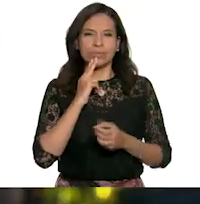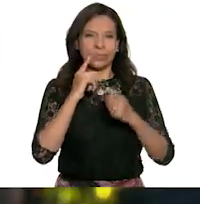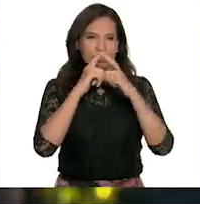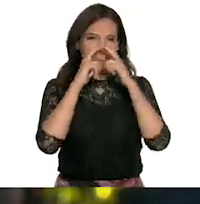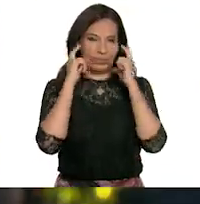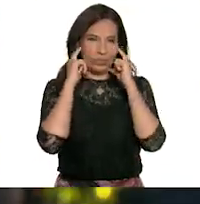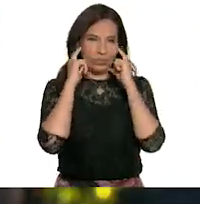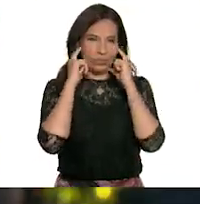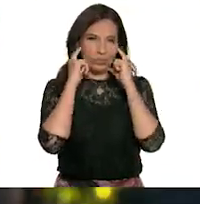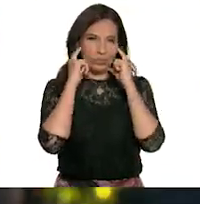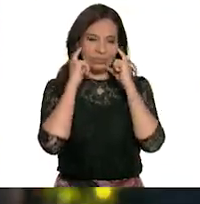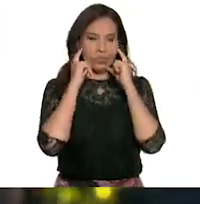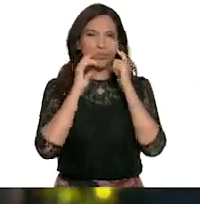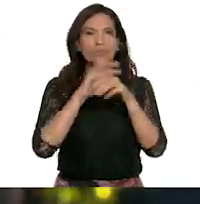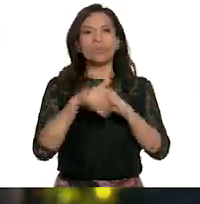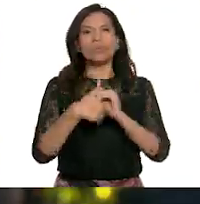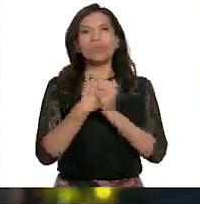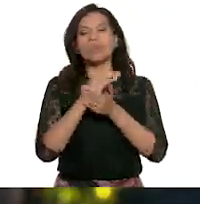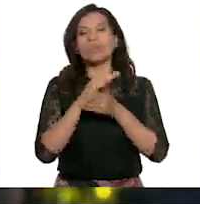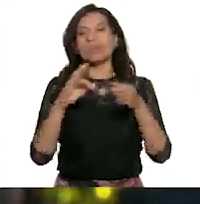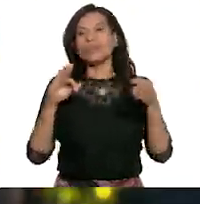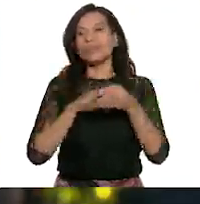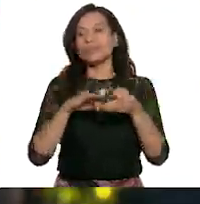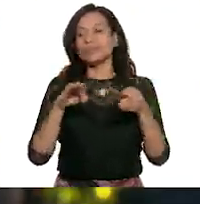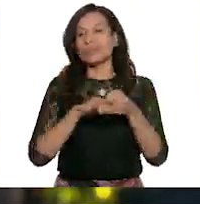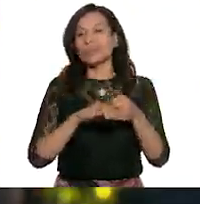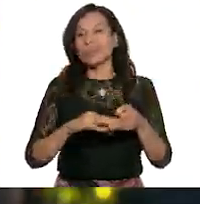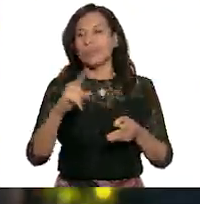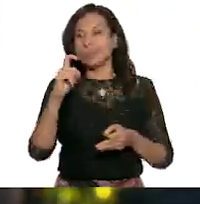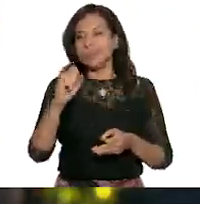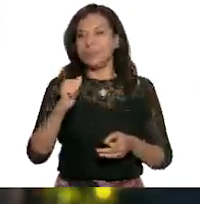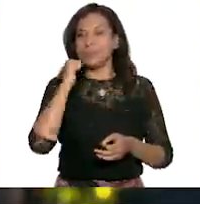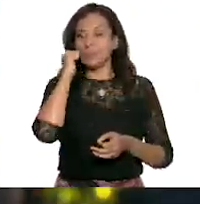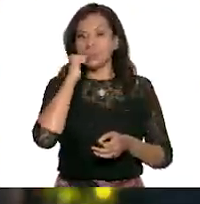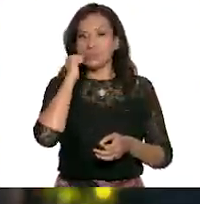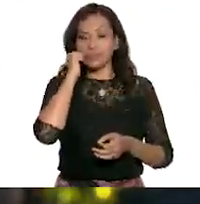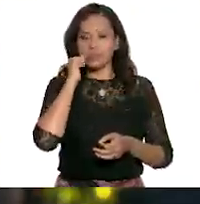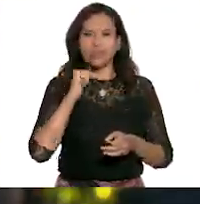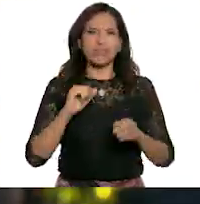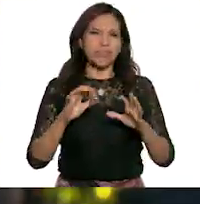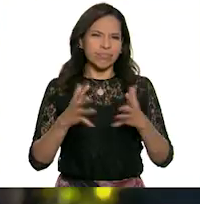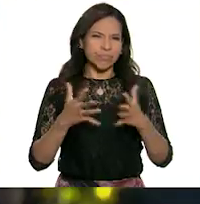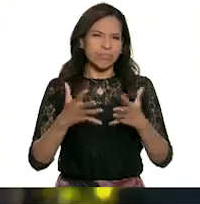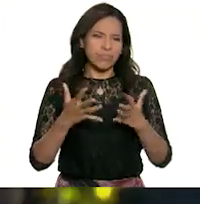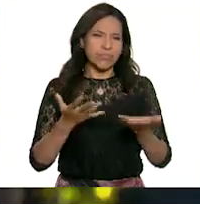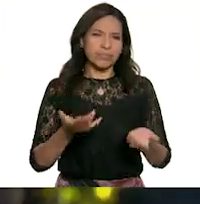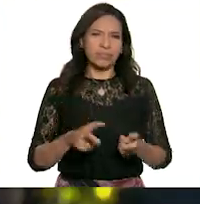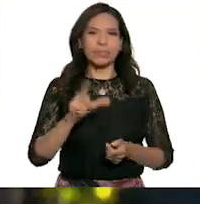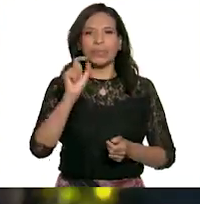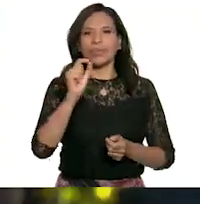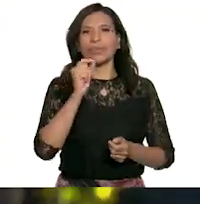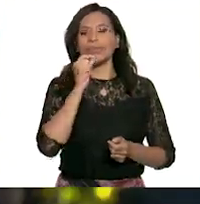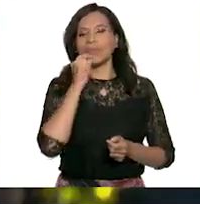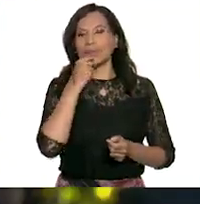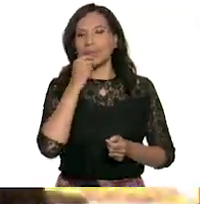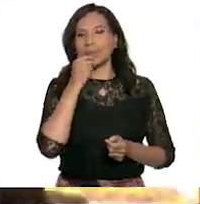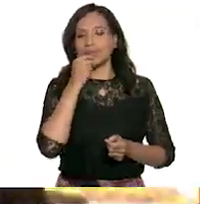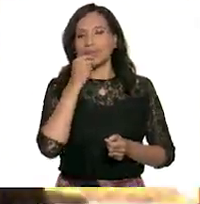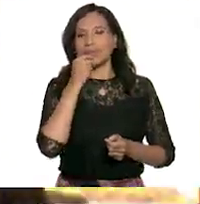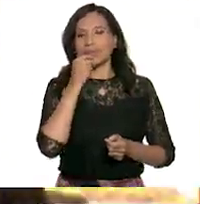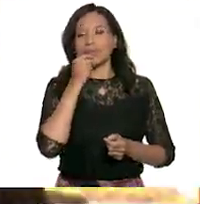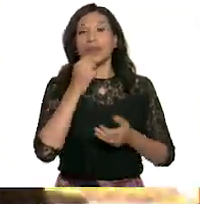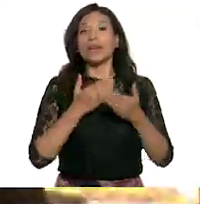el cubrebocas. Lava tus manos frecuentemente con agua y con jabón por lo menos durante 20 segundos.